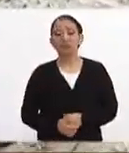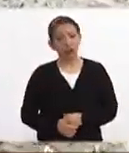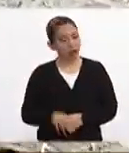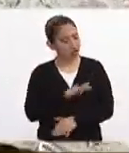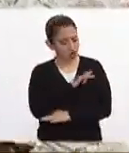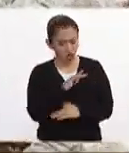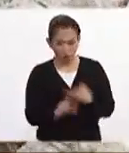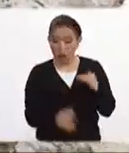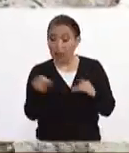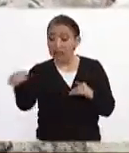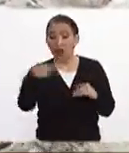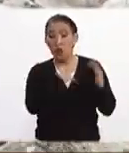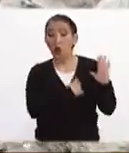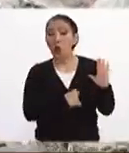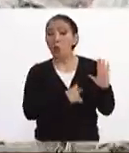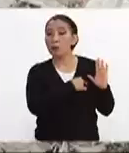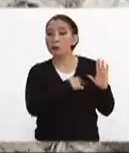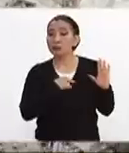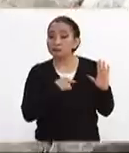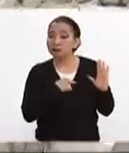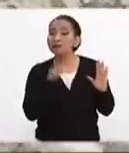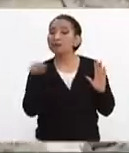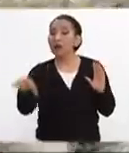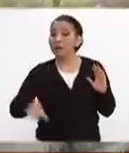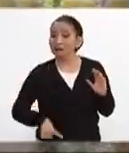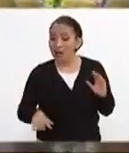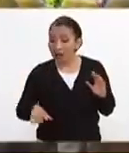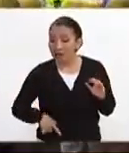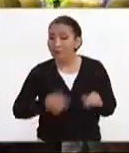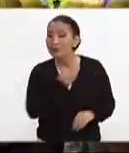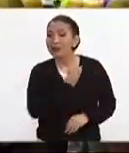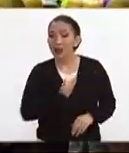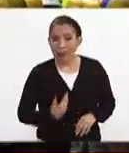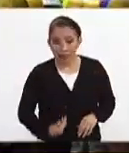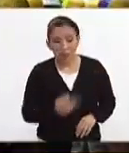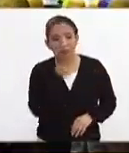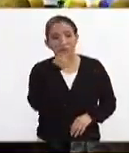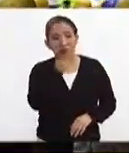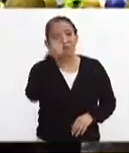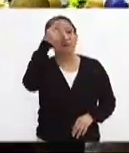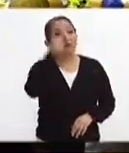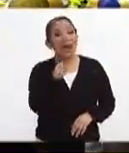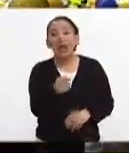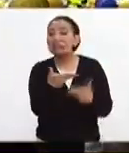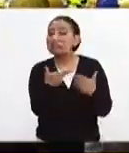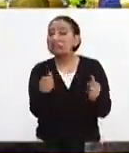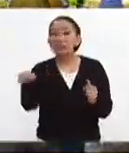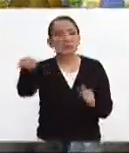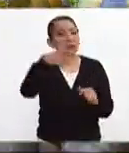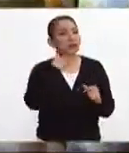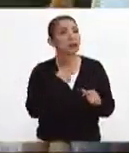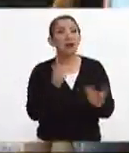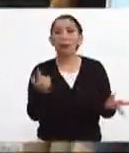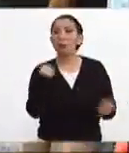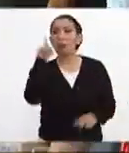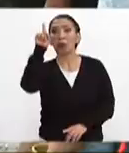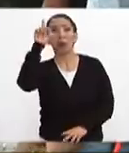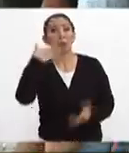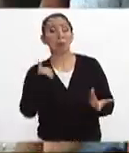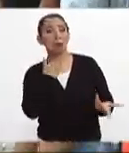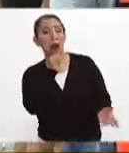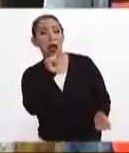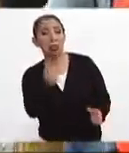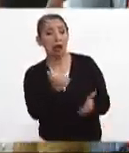pues este es un compromiso del gobierno federal, del presidente Enrique Peña Nieto, para que ningún mexicano que haya